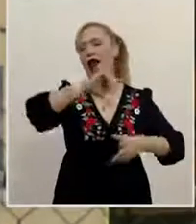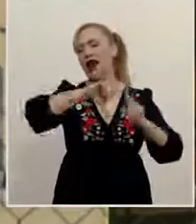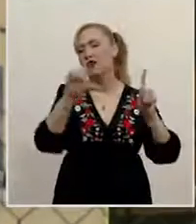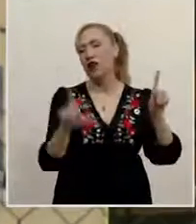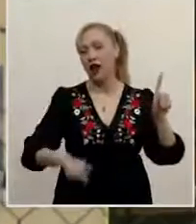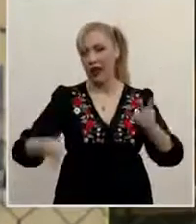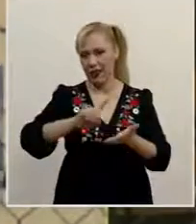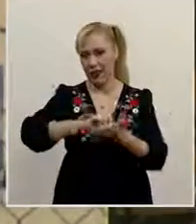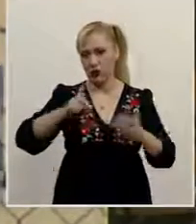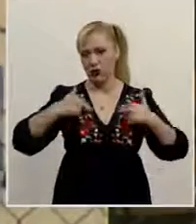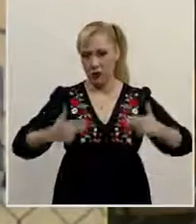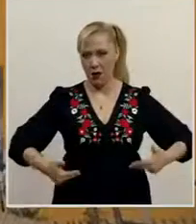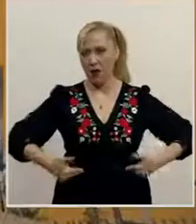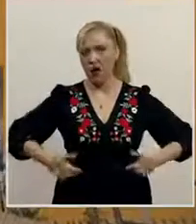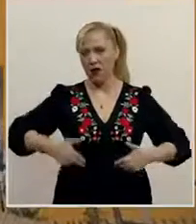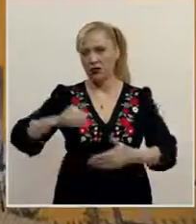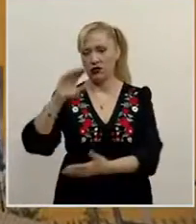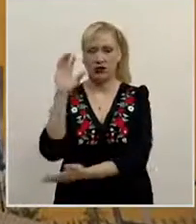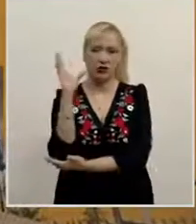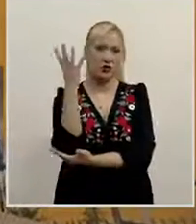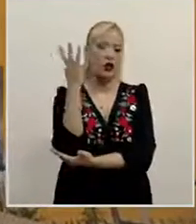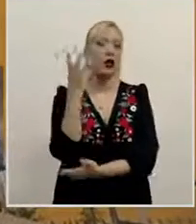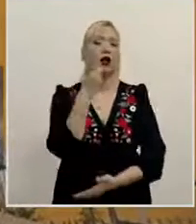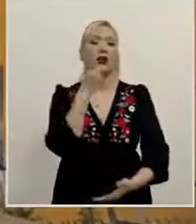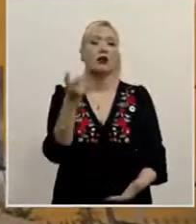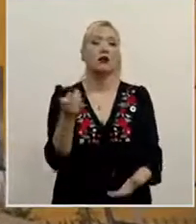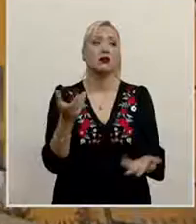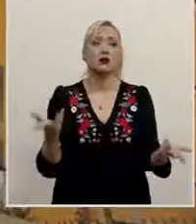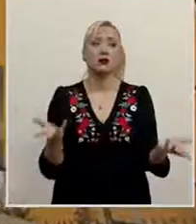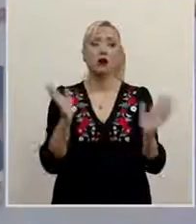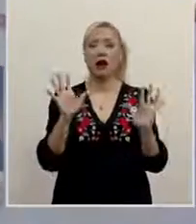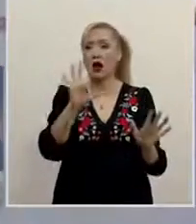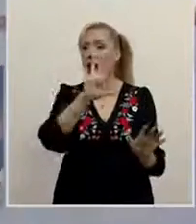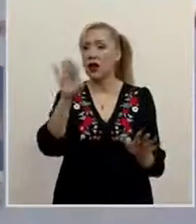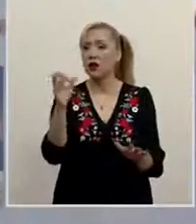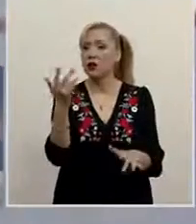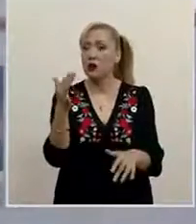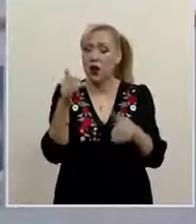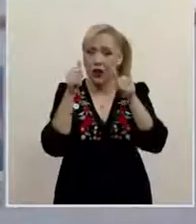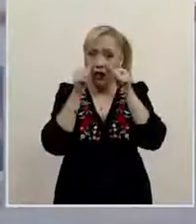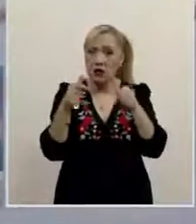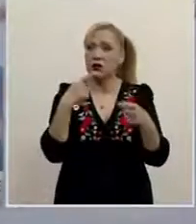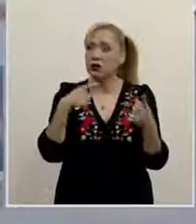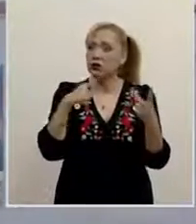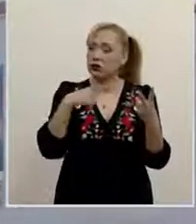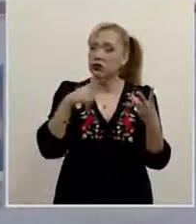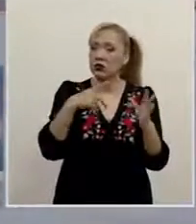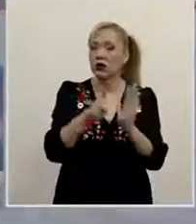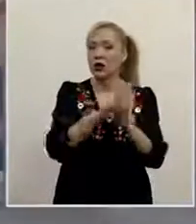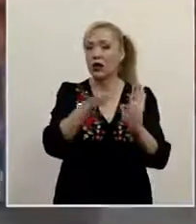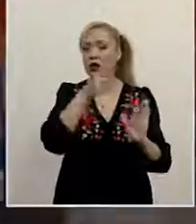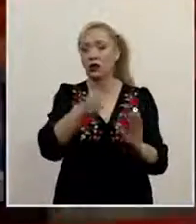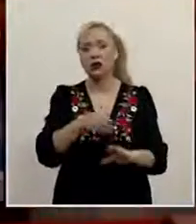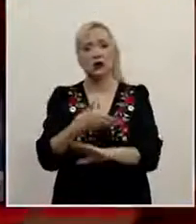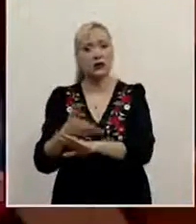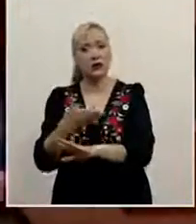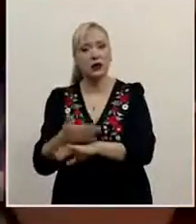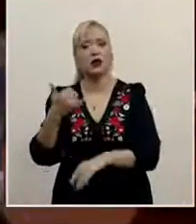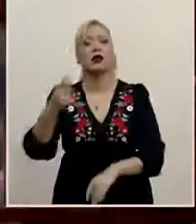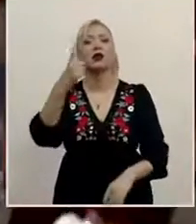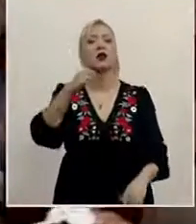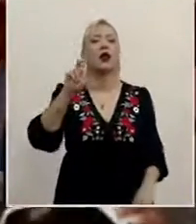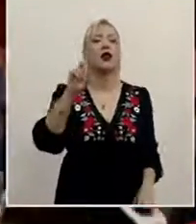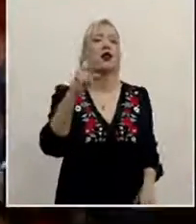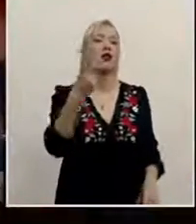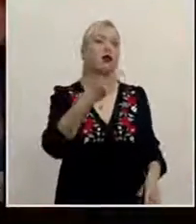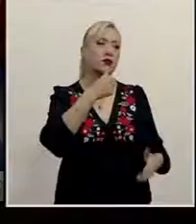556 quejas relacionadas con agresiones a periodistas y ha emitido 132